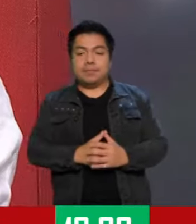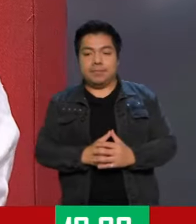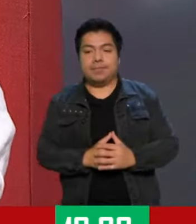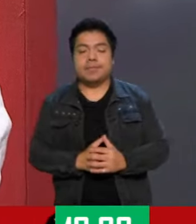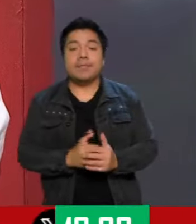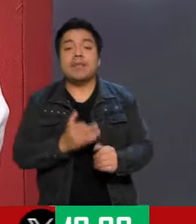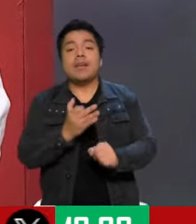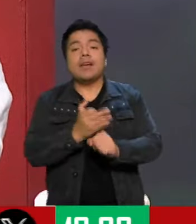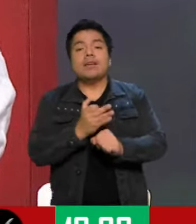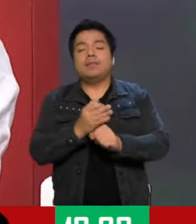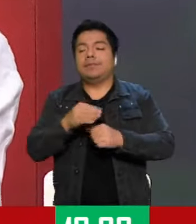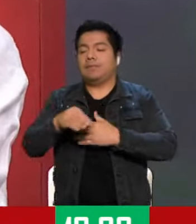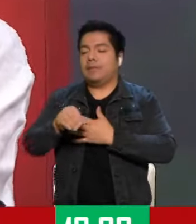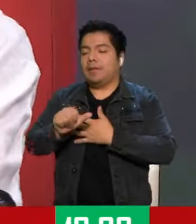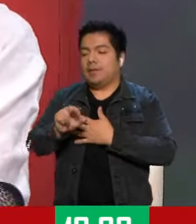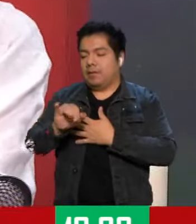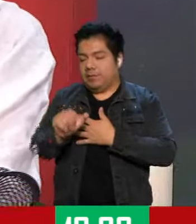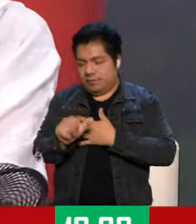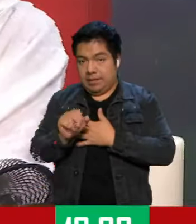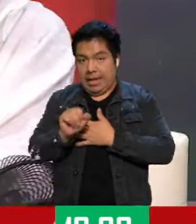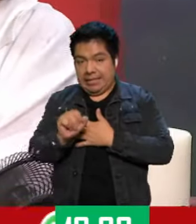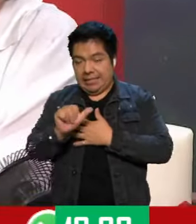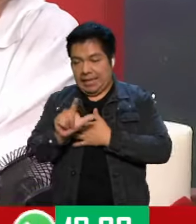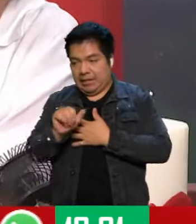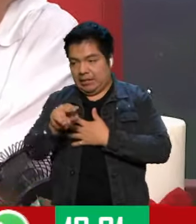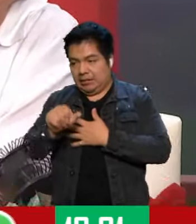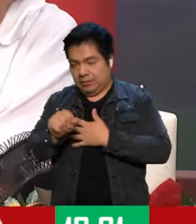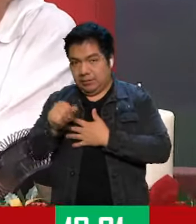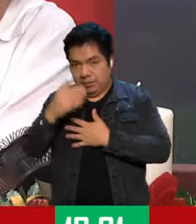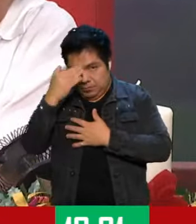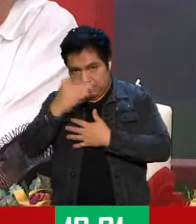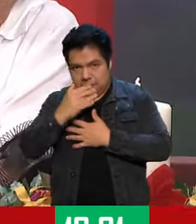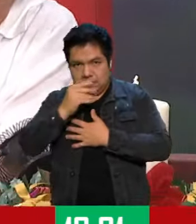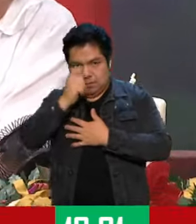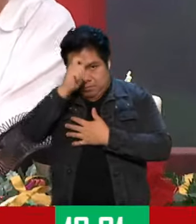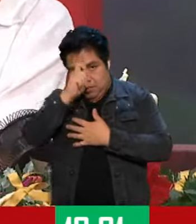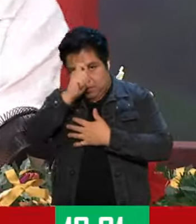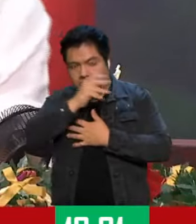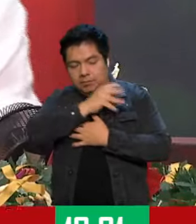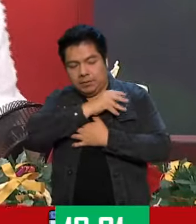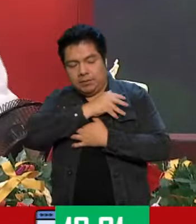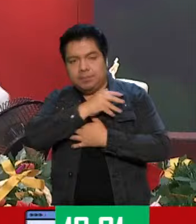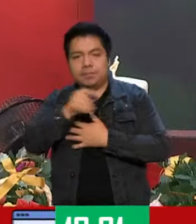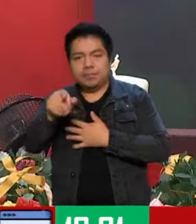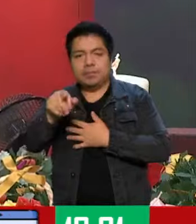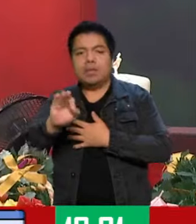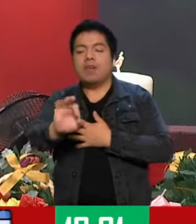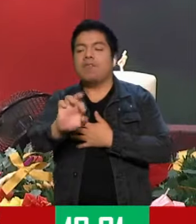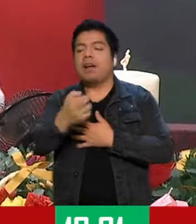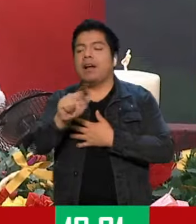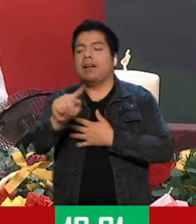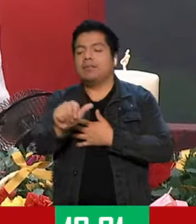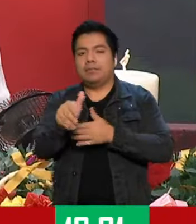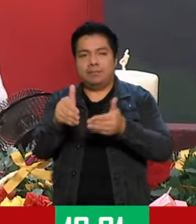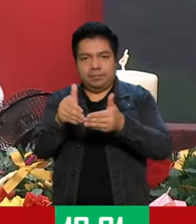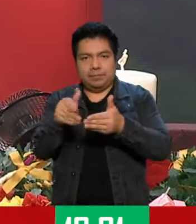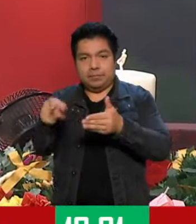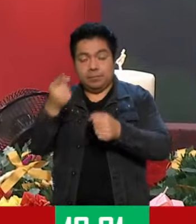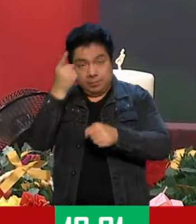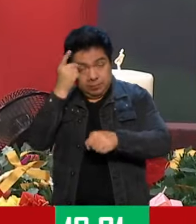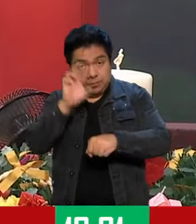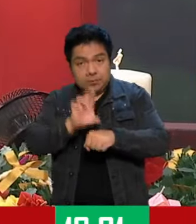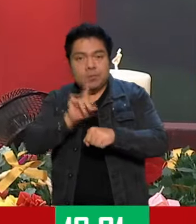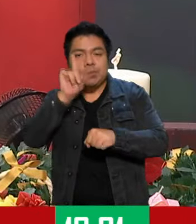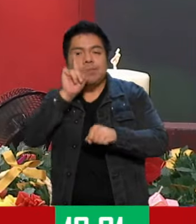Aplauso a María de los Ángeles Salinas Pérez, capitán de Fragata y directora de